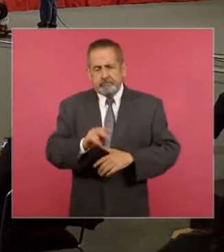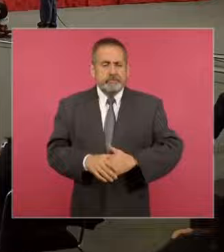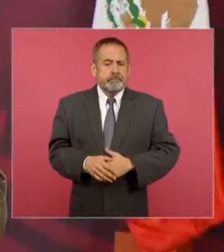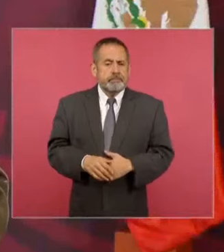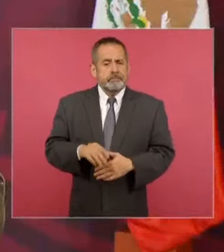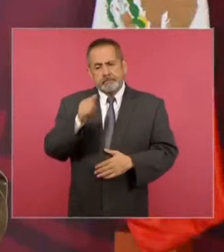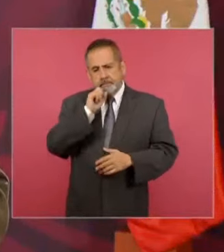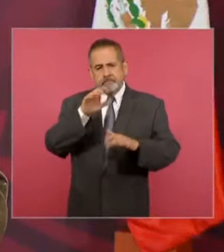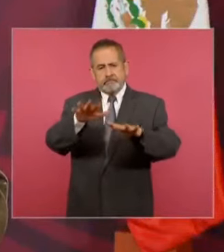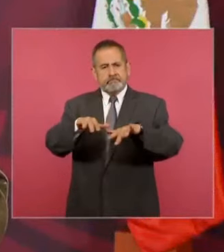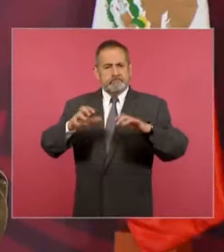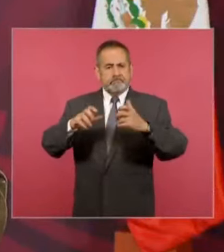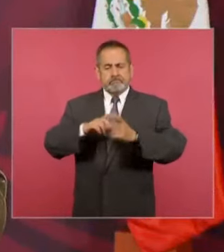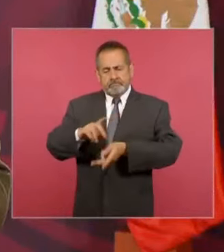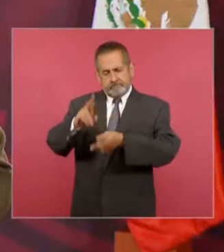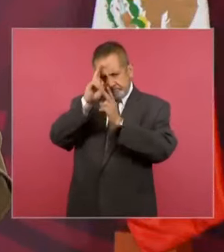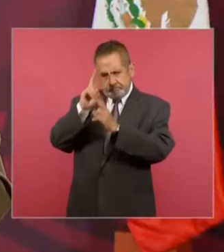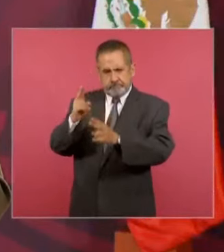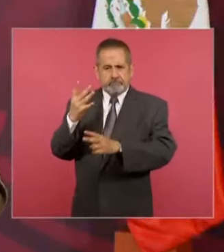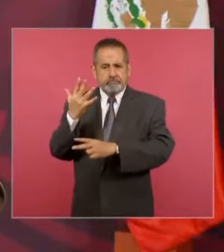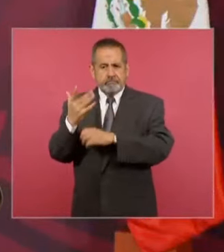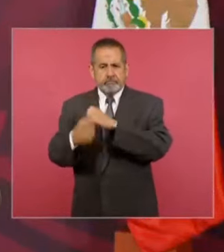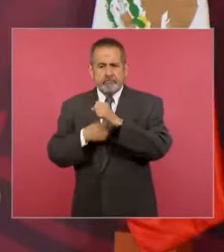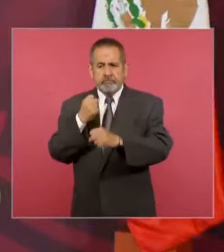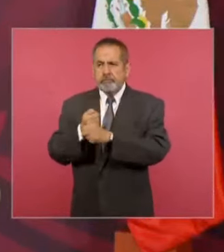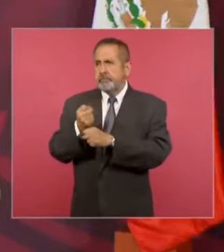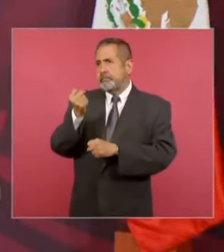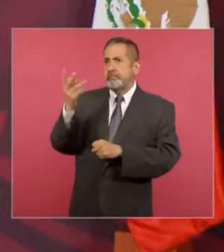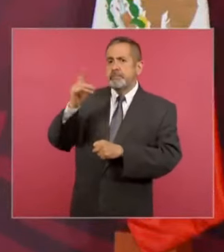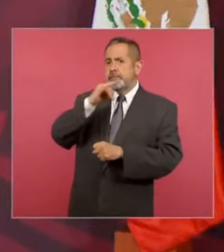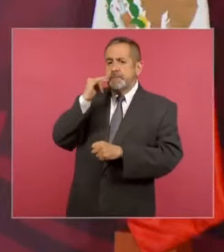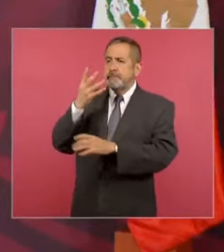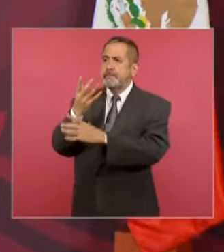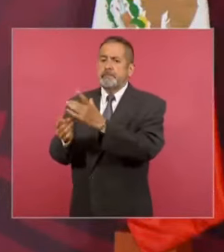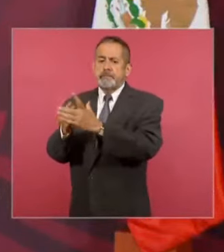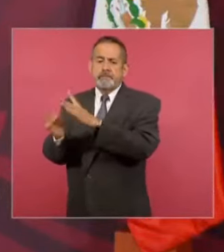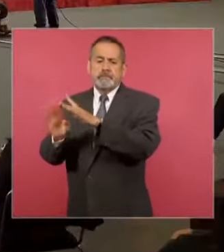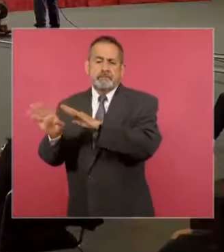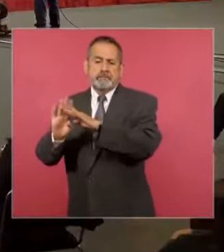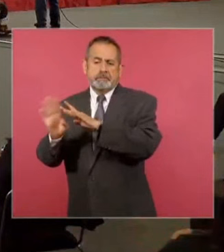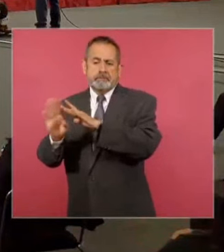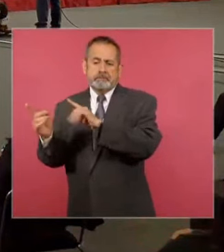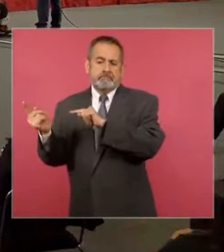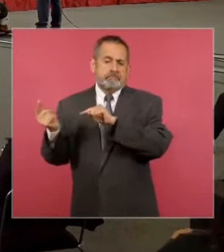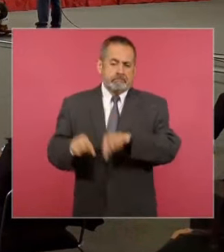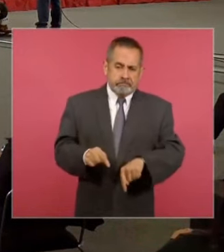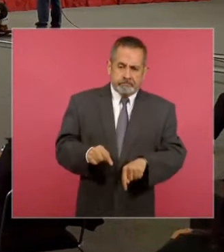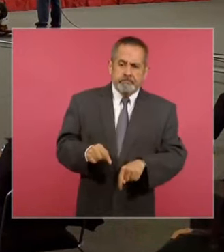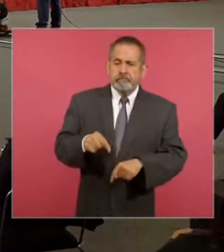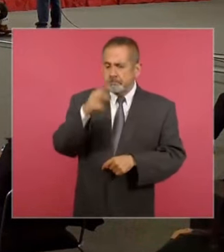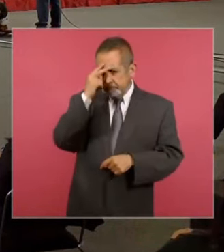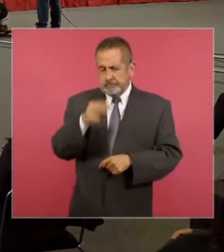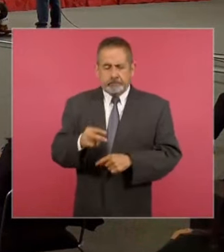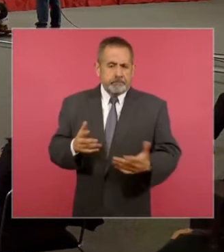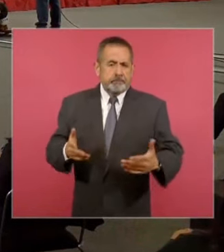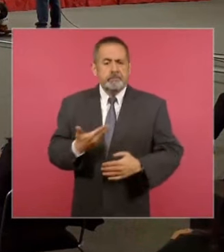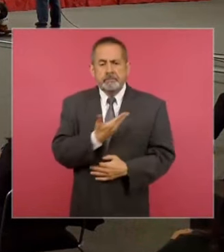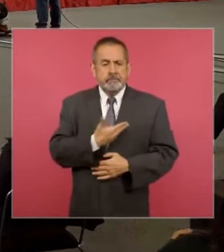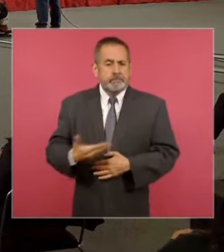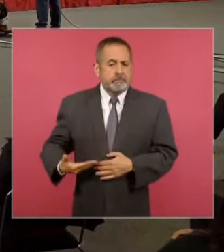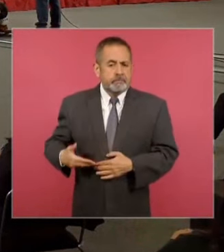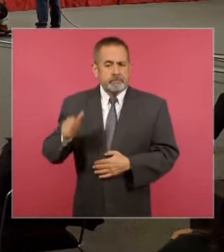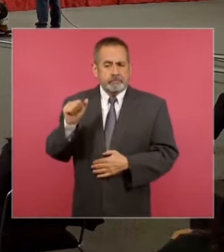conmemorativa de los 50 años del exilio chileno en México. El presidente López Obrador